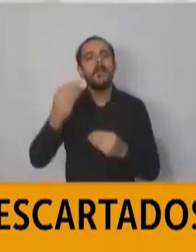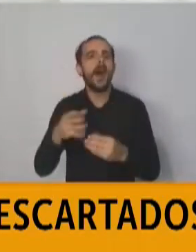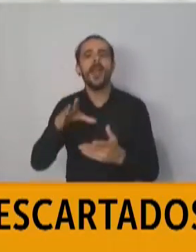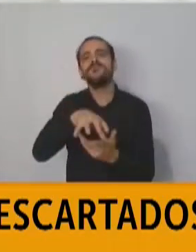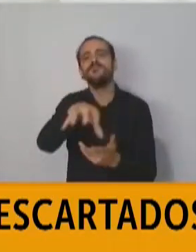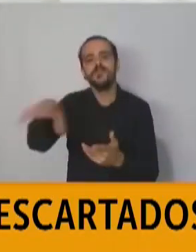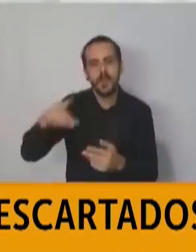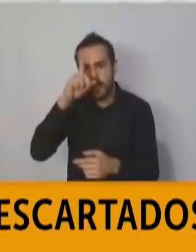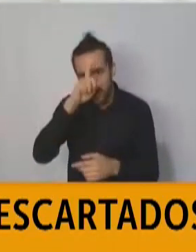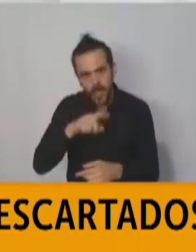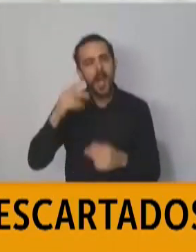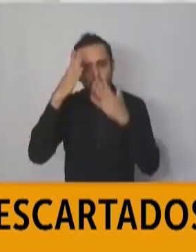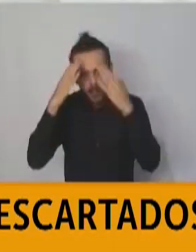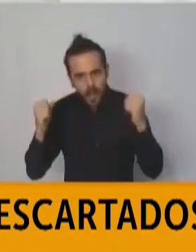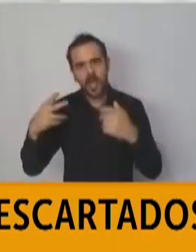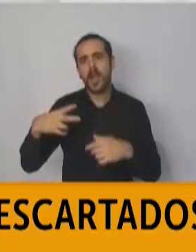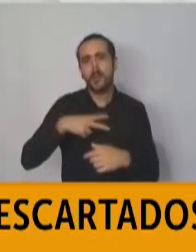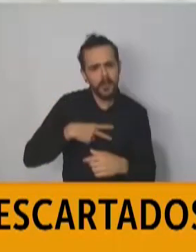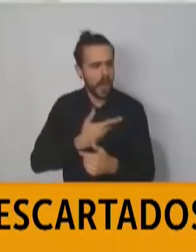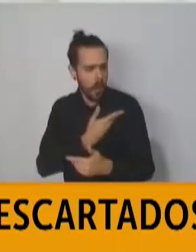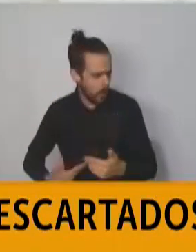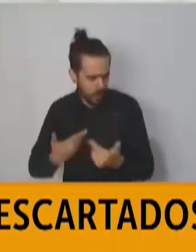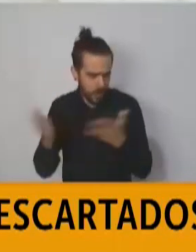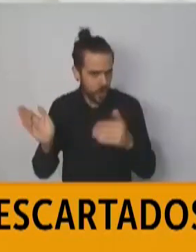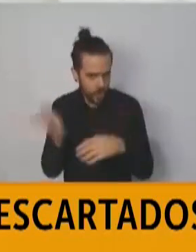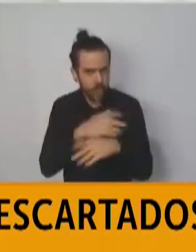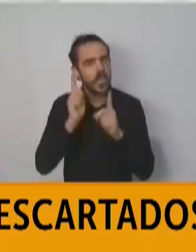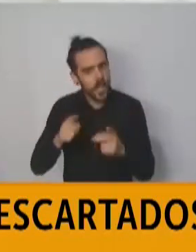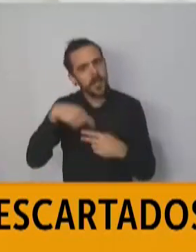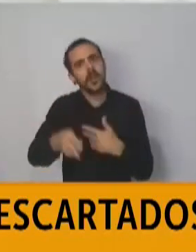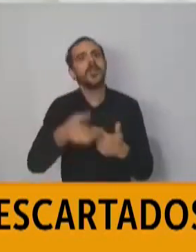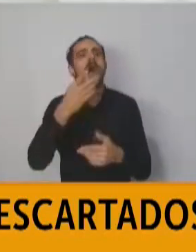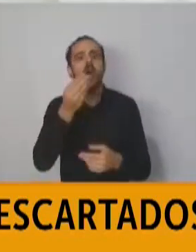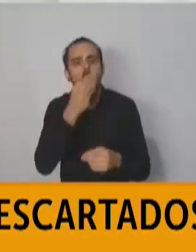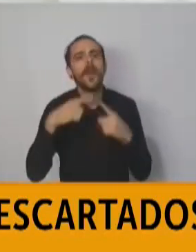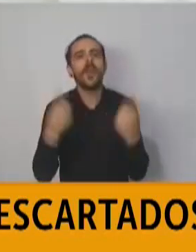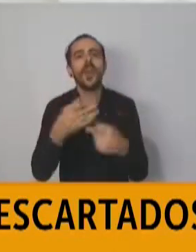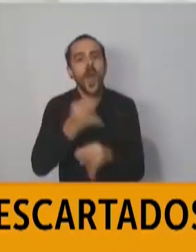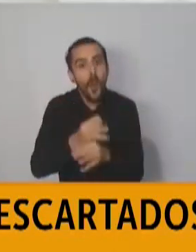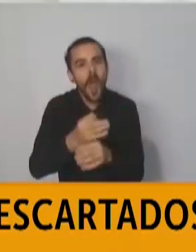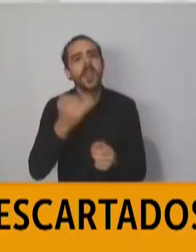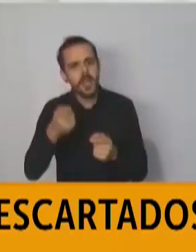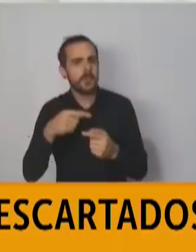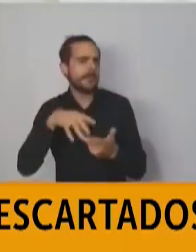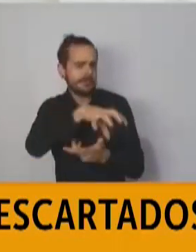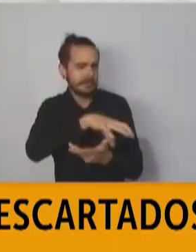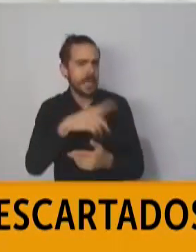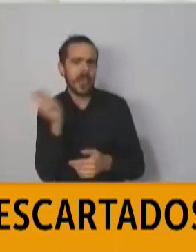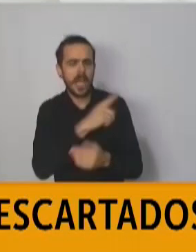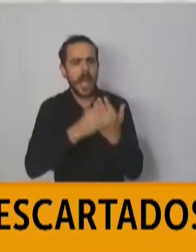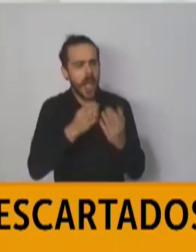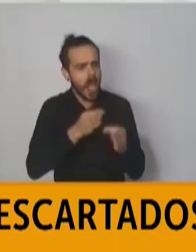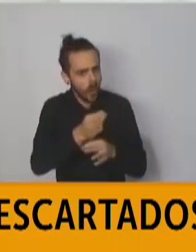salud y los privados, como también así a los comedores escolares, a la dependencia del Consejo General de Educación, a los distintos niveles de la